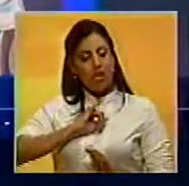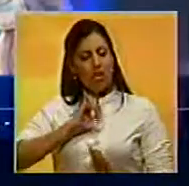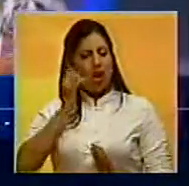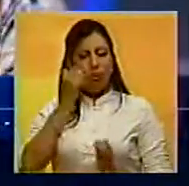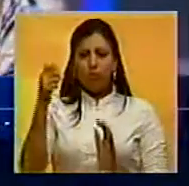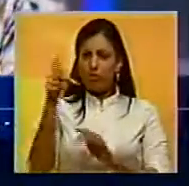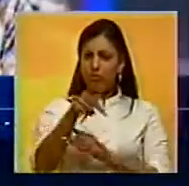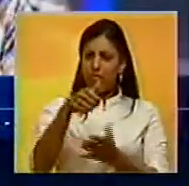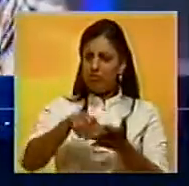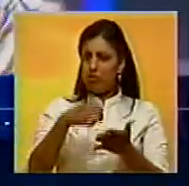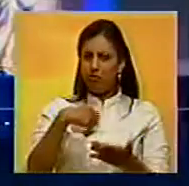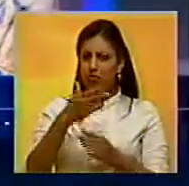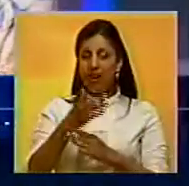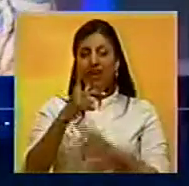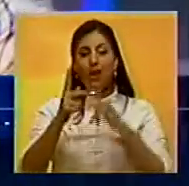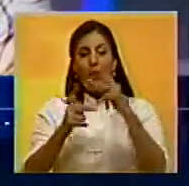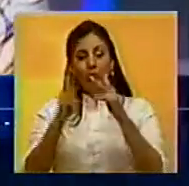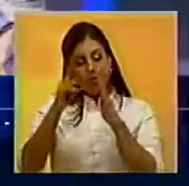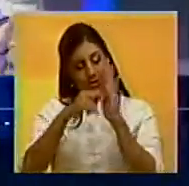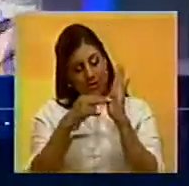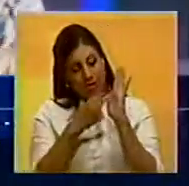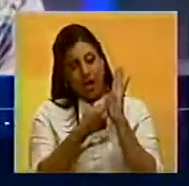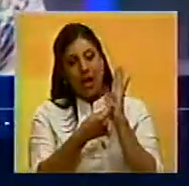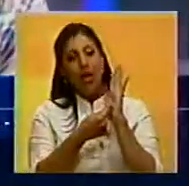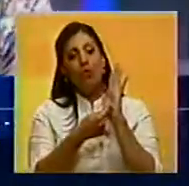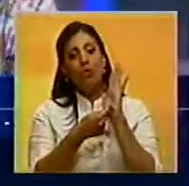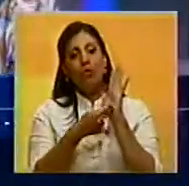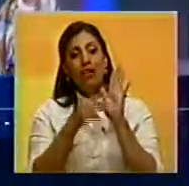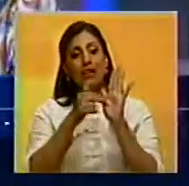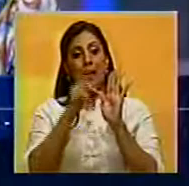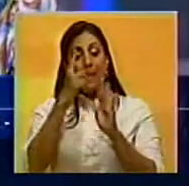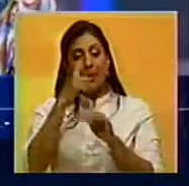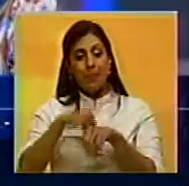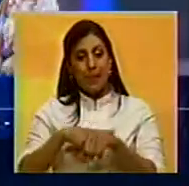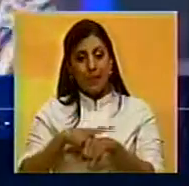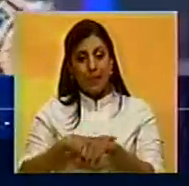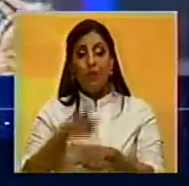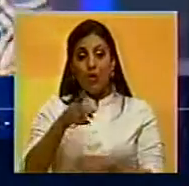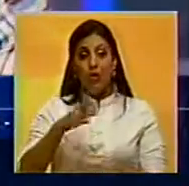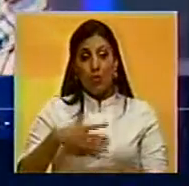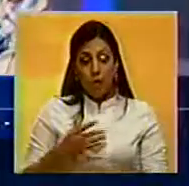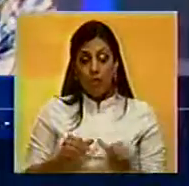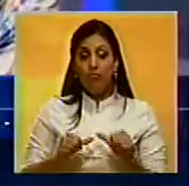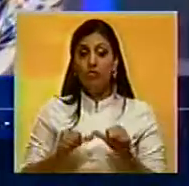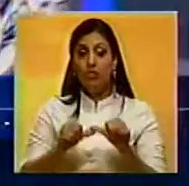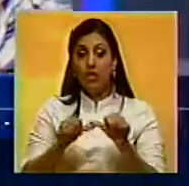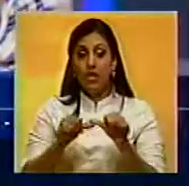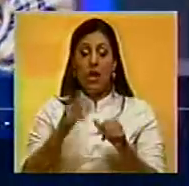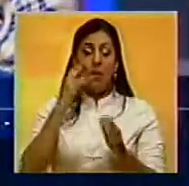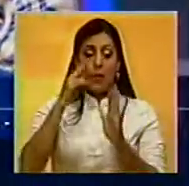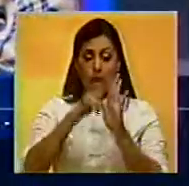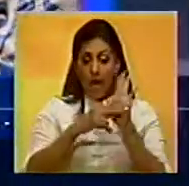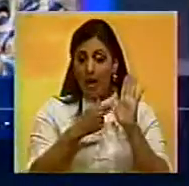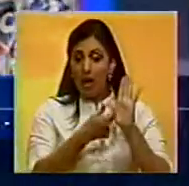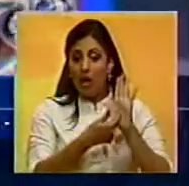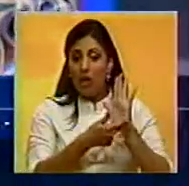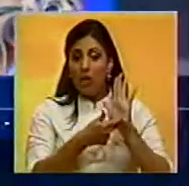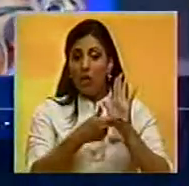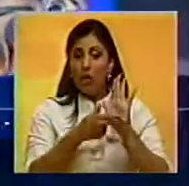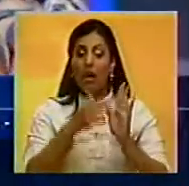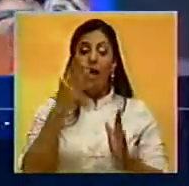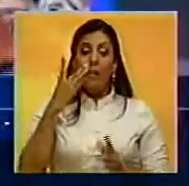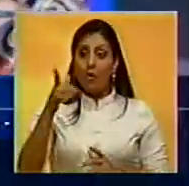usurpada. El proceso tiene que anularse, esta primera parte. Ellos pueden continuar. Se anula en